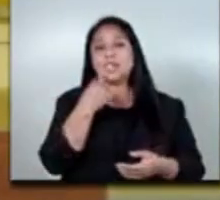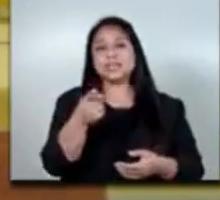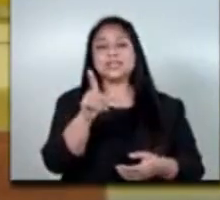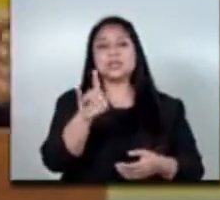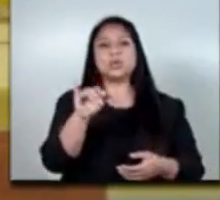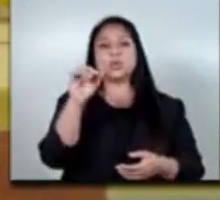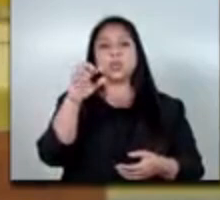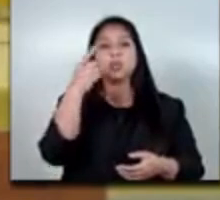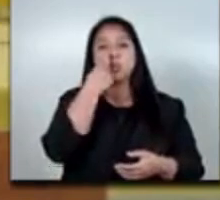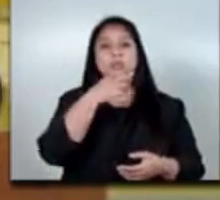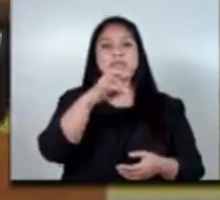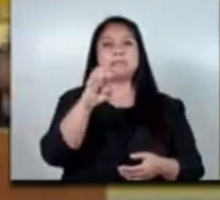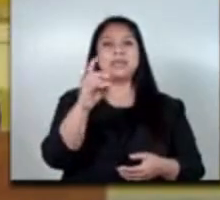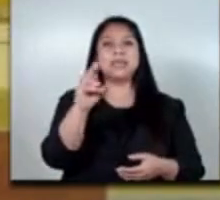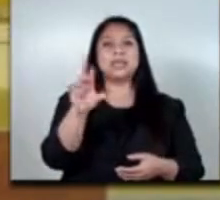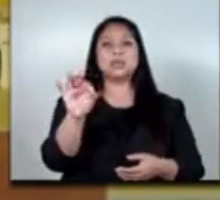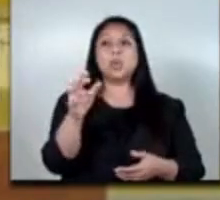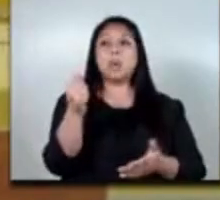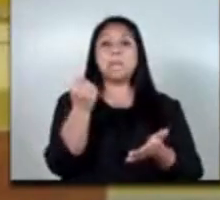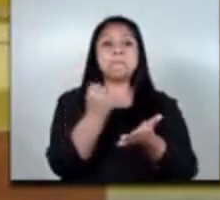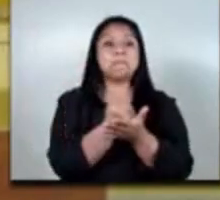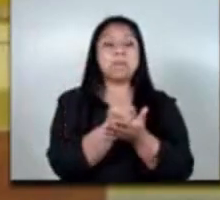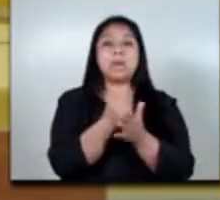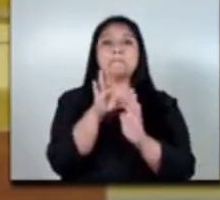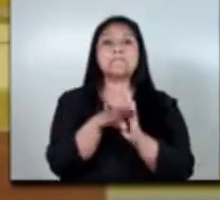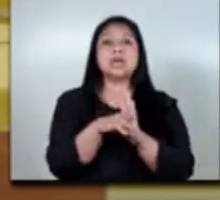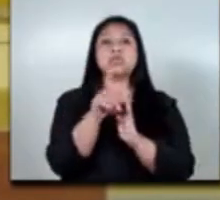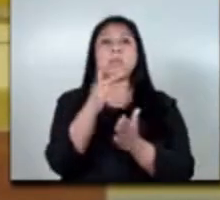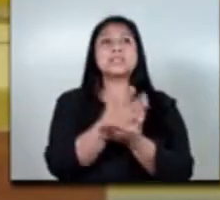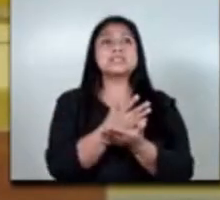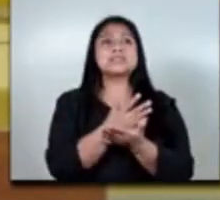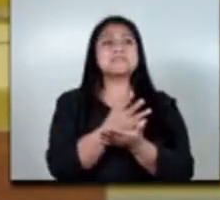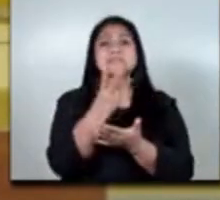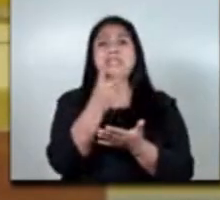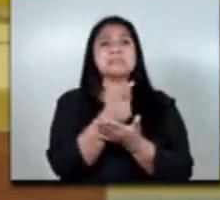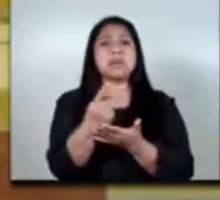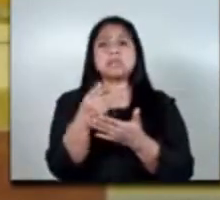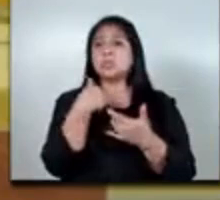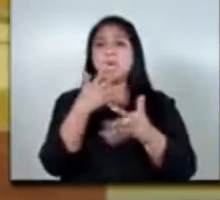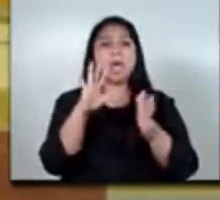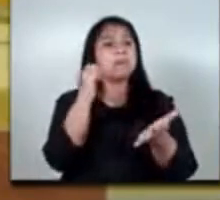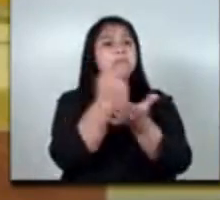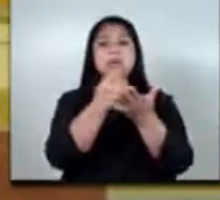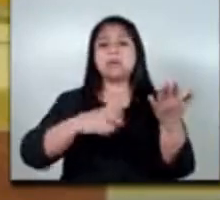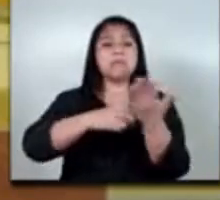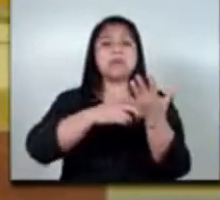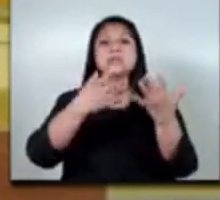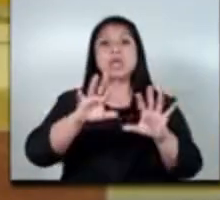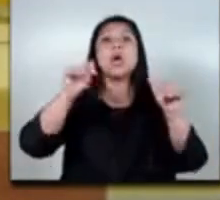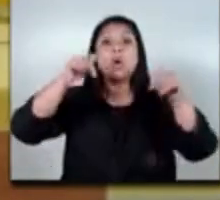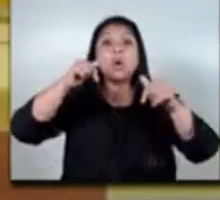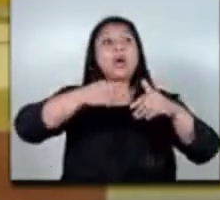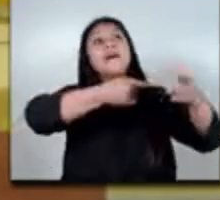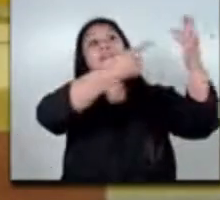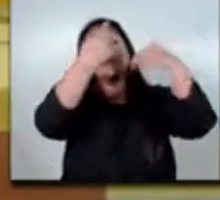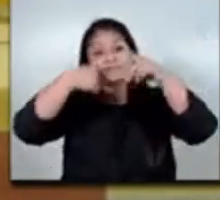en menos de un mes tenía pasaporte tenía visas y me fui a trabajar hoy está visitando a su familia de regreso